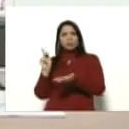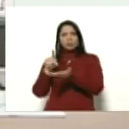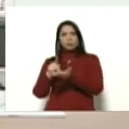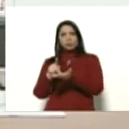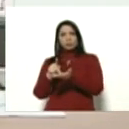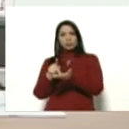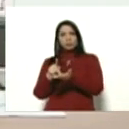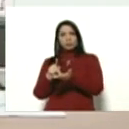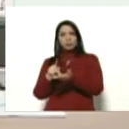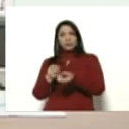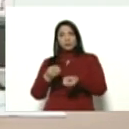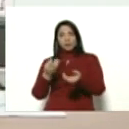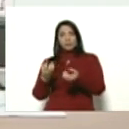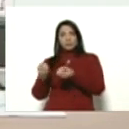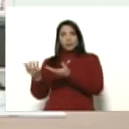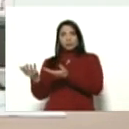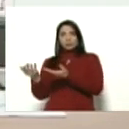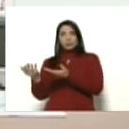para la entrega